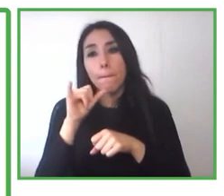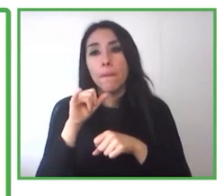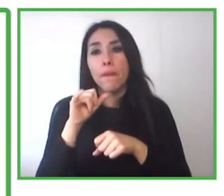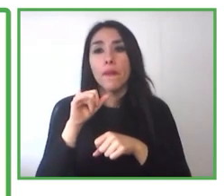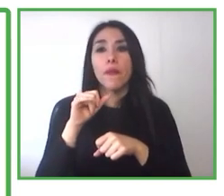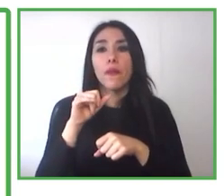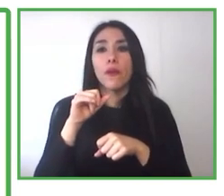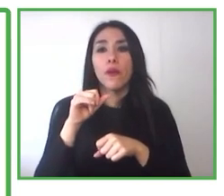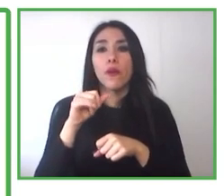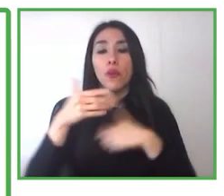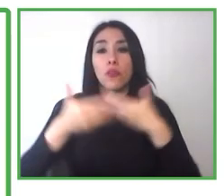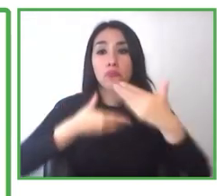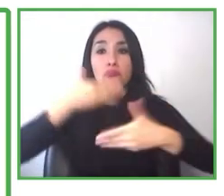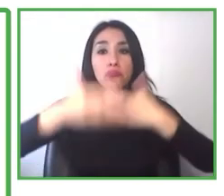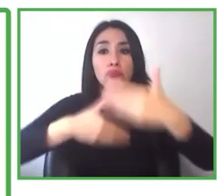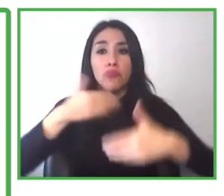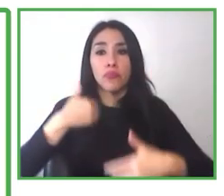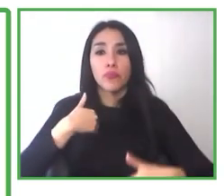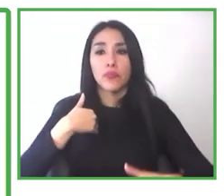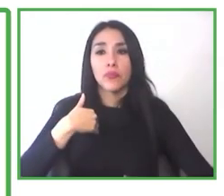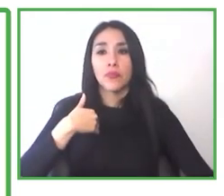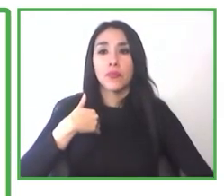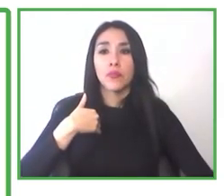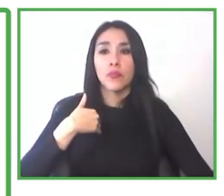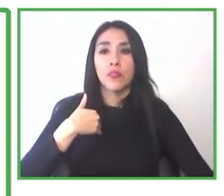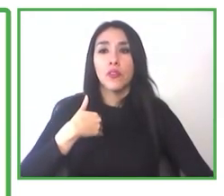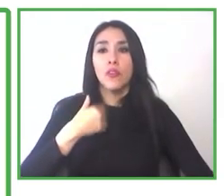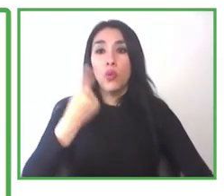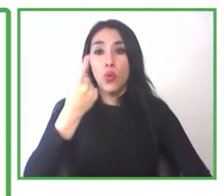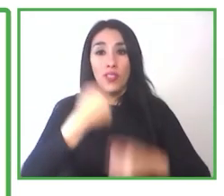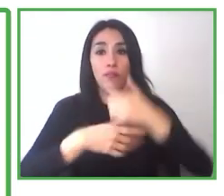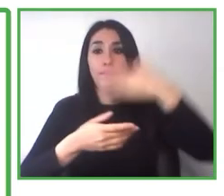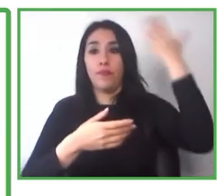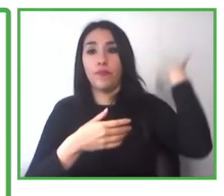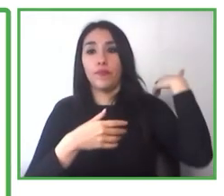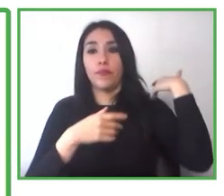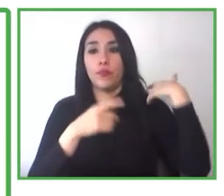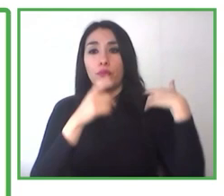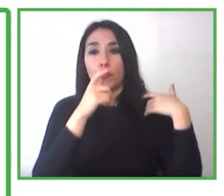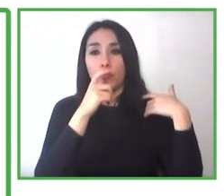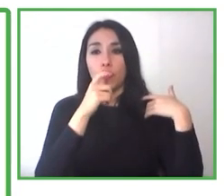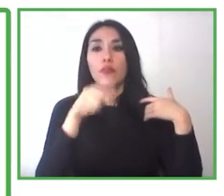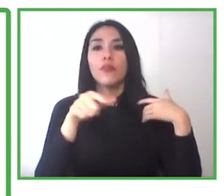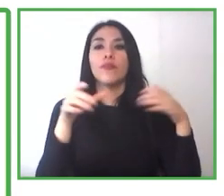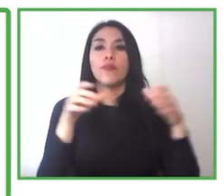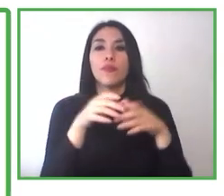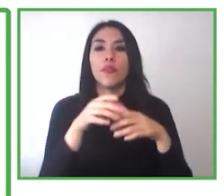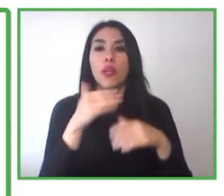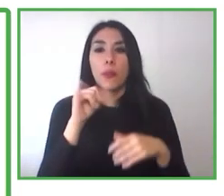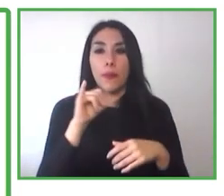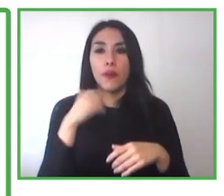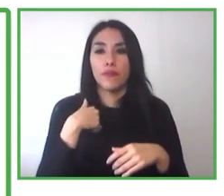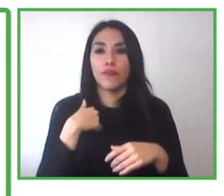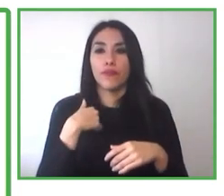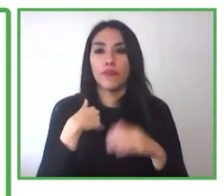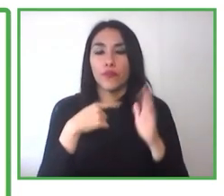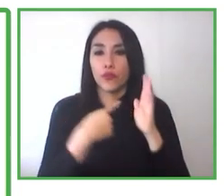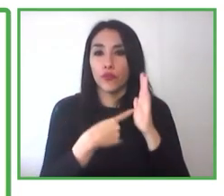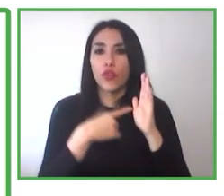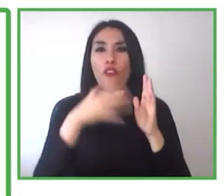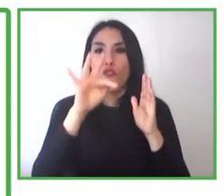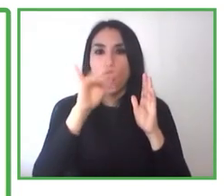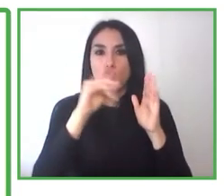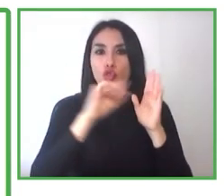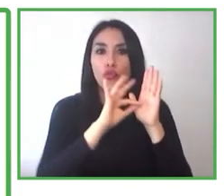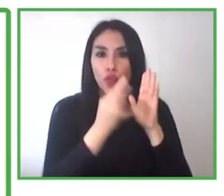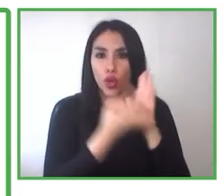atrás, por Cero Project, ¿cierto? A través de la fundación también Descúbreme, donde hemos venido trabajando no solo en